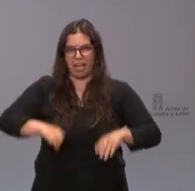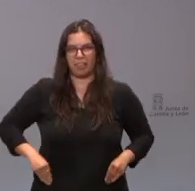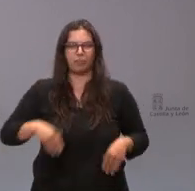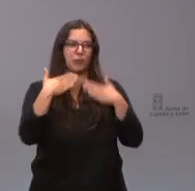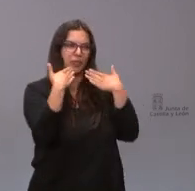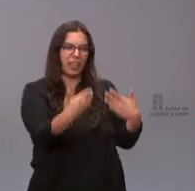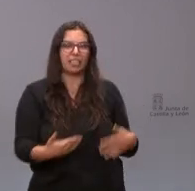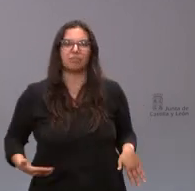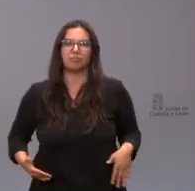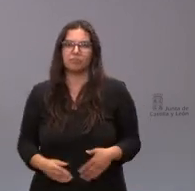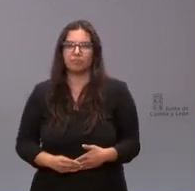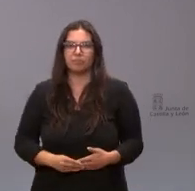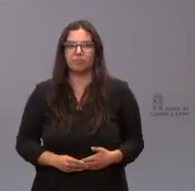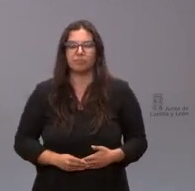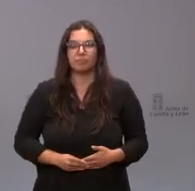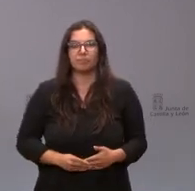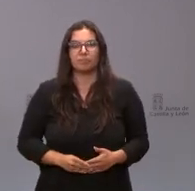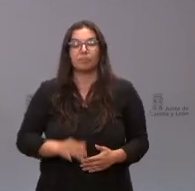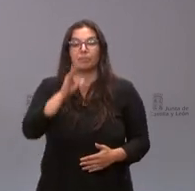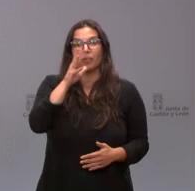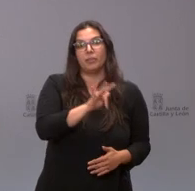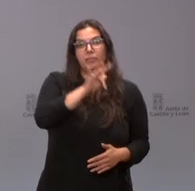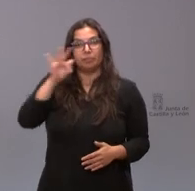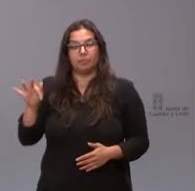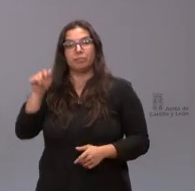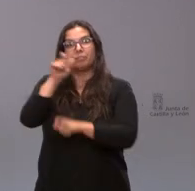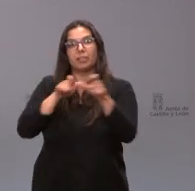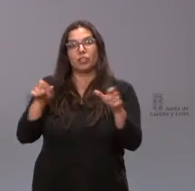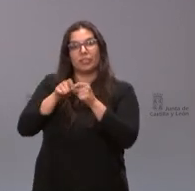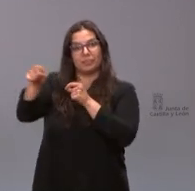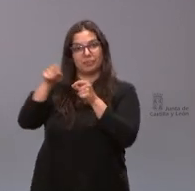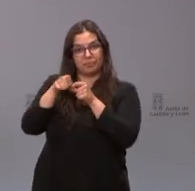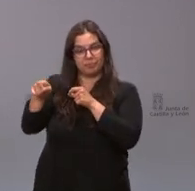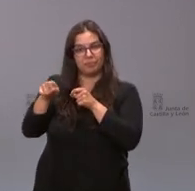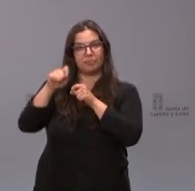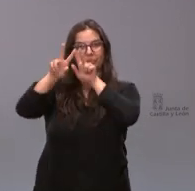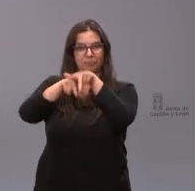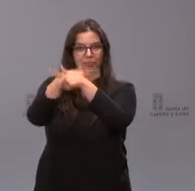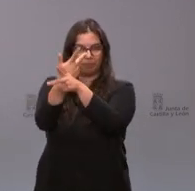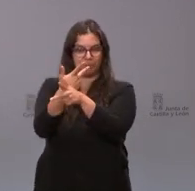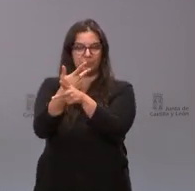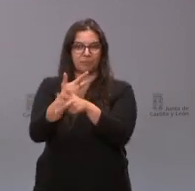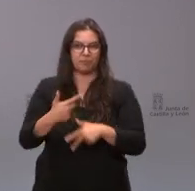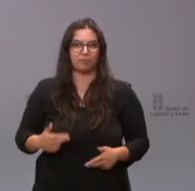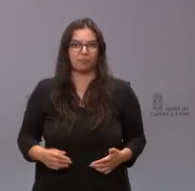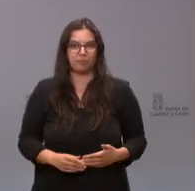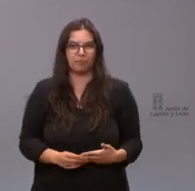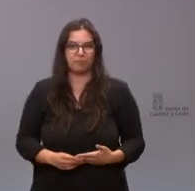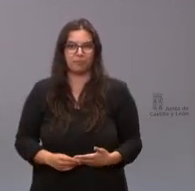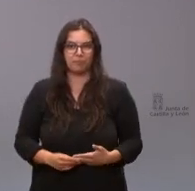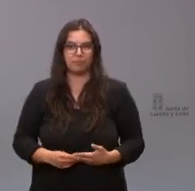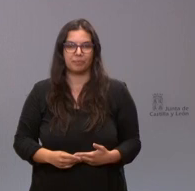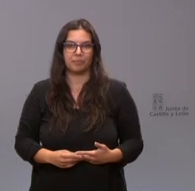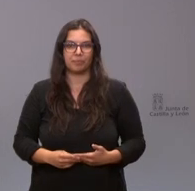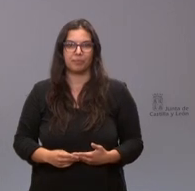gracias damos participación en este momento en la rueda de prensa los medios de comunicación que nos siguen de manera telemática